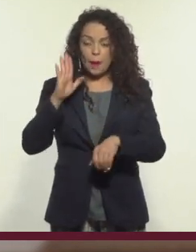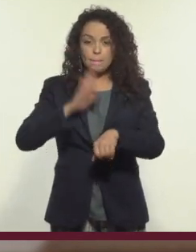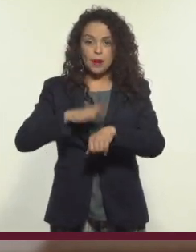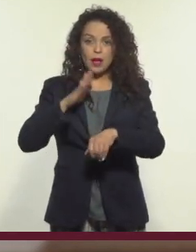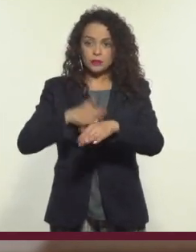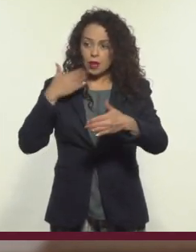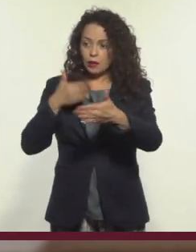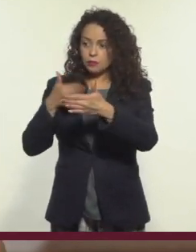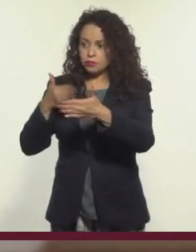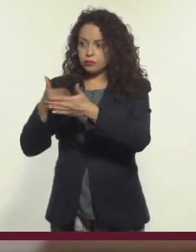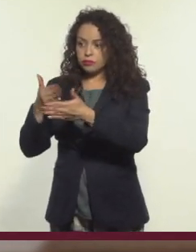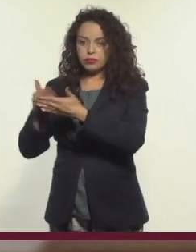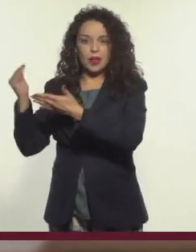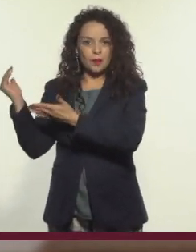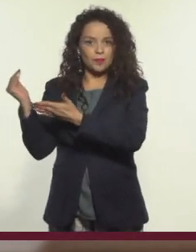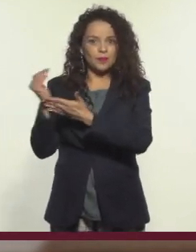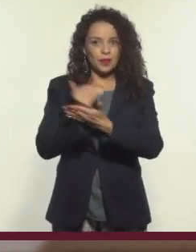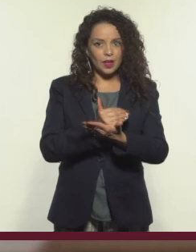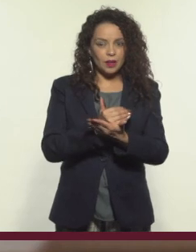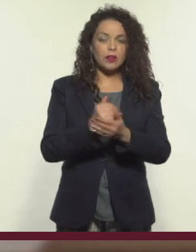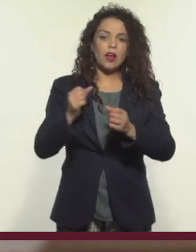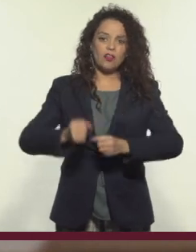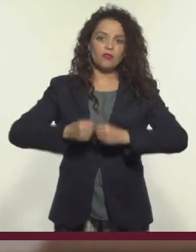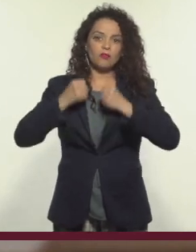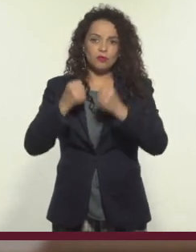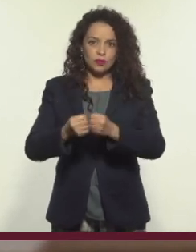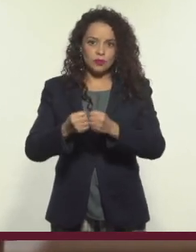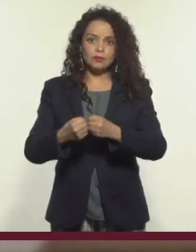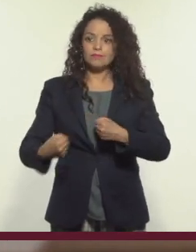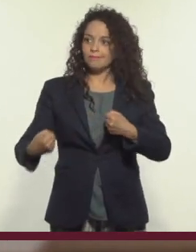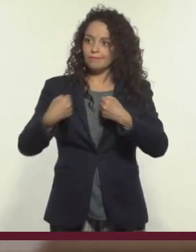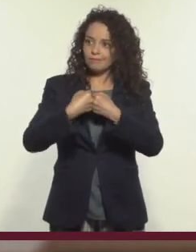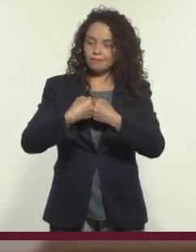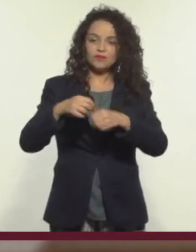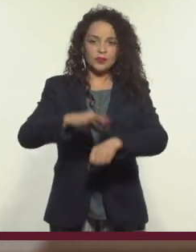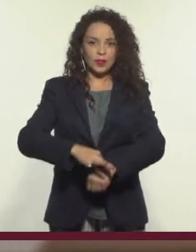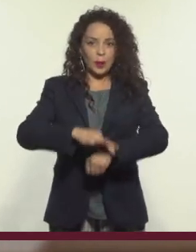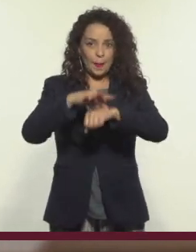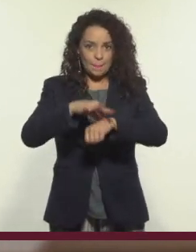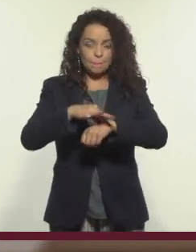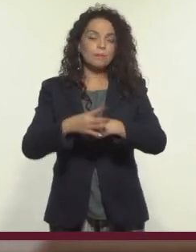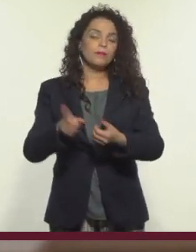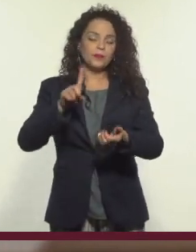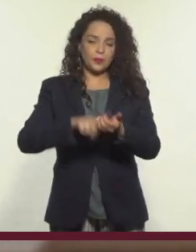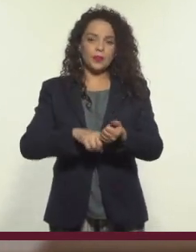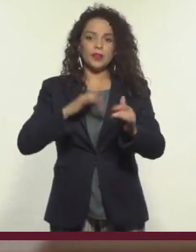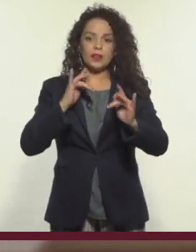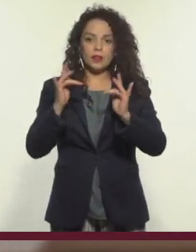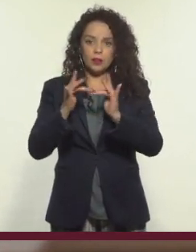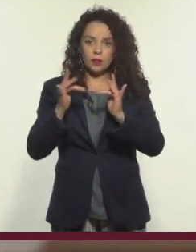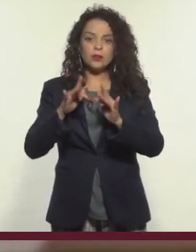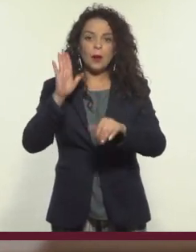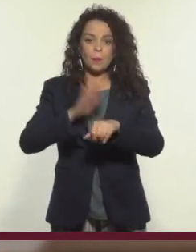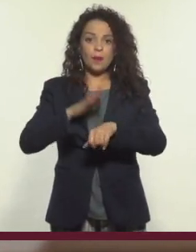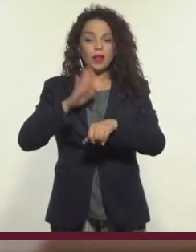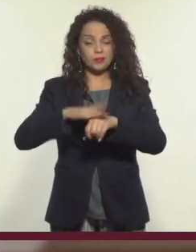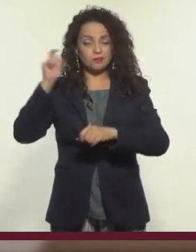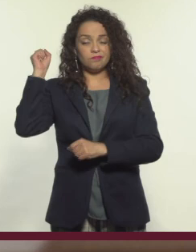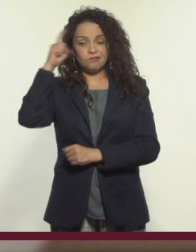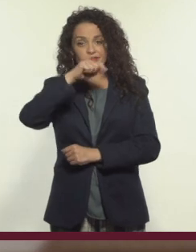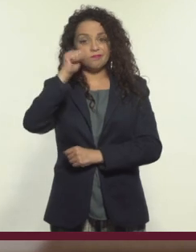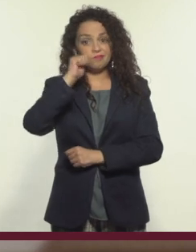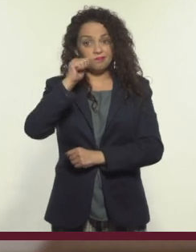elimina más barreras entre culturas, pero que sigue reforzando sus fronteras físicas, las interacciones van adquiriendo mayor